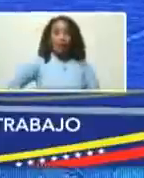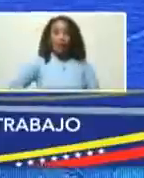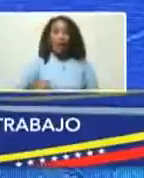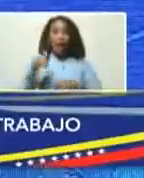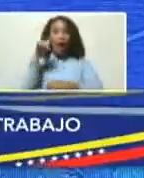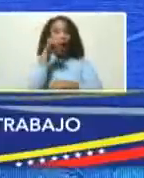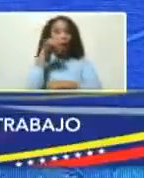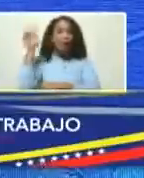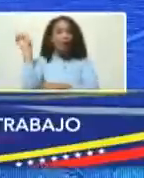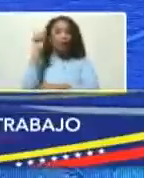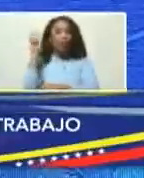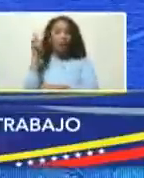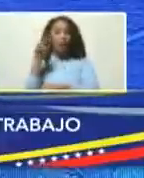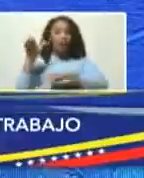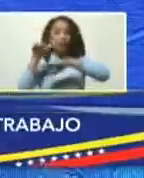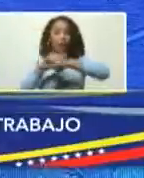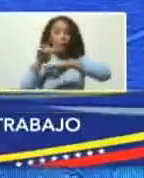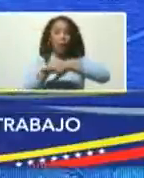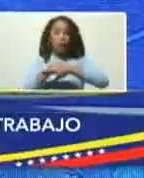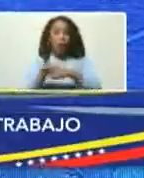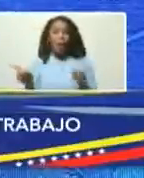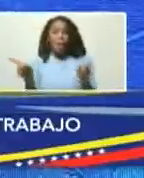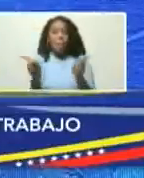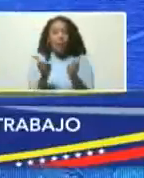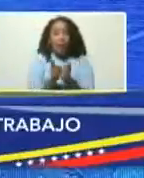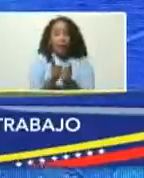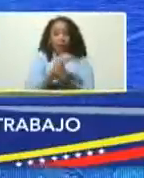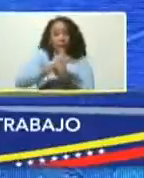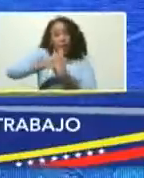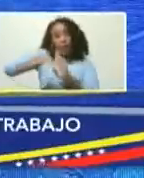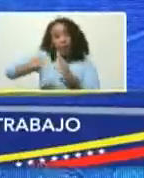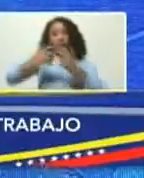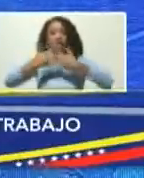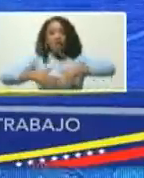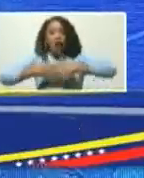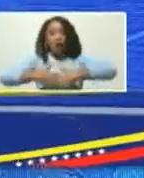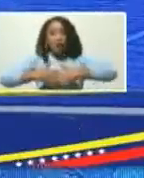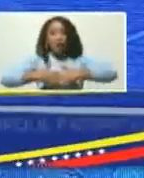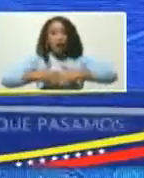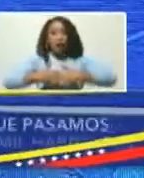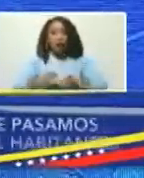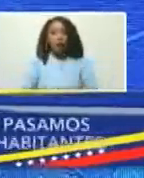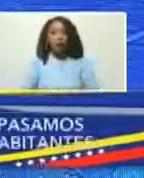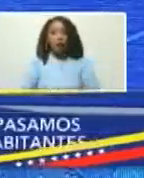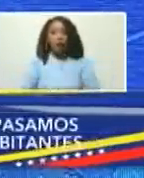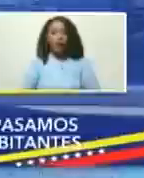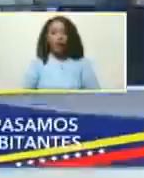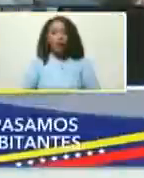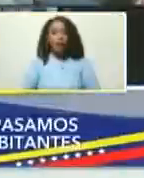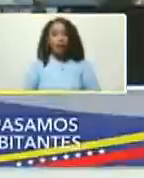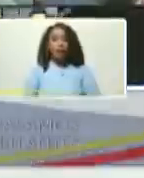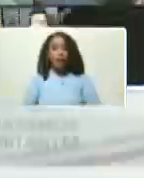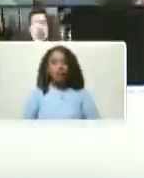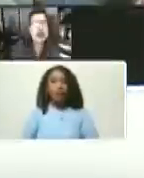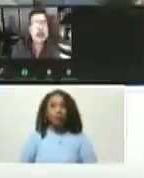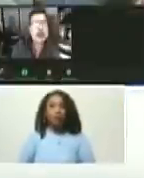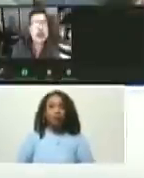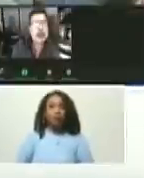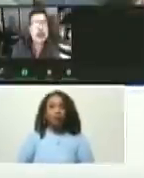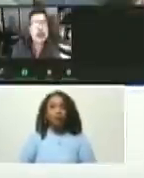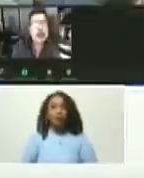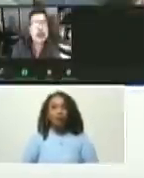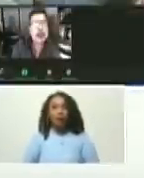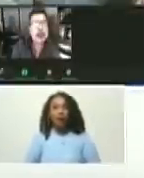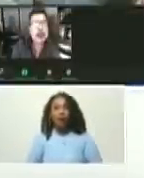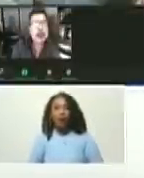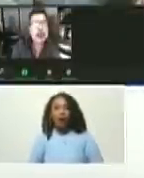Venezolana del Calzado y la Pequeña y Mediana Industria, Marien Yen Costa, de Fede Industria. Al